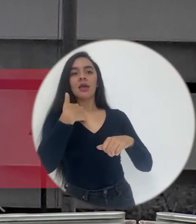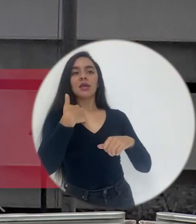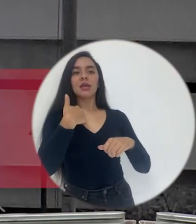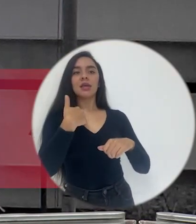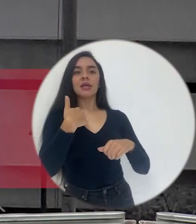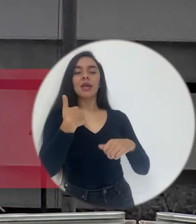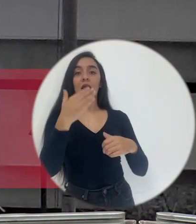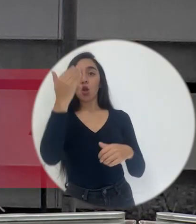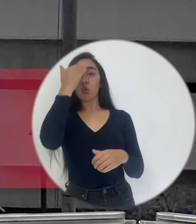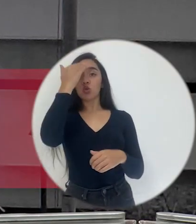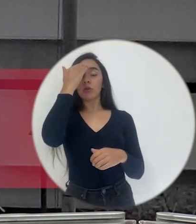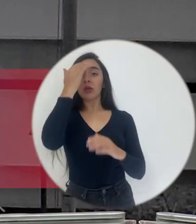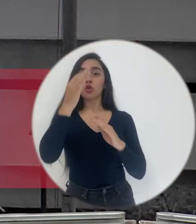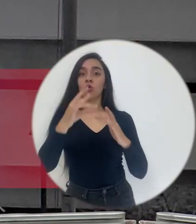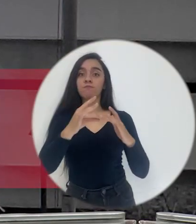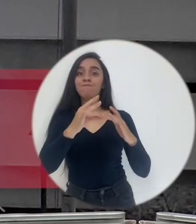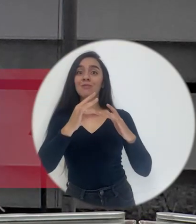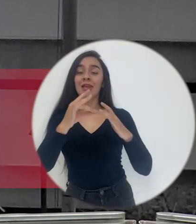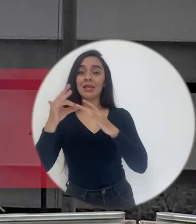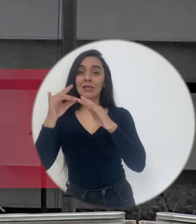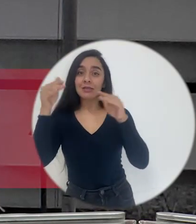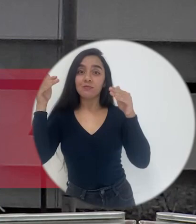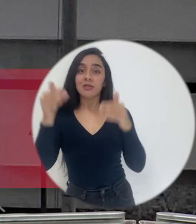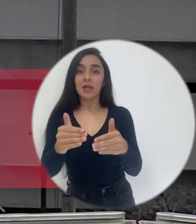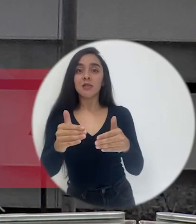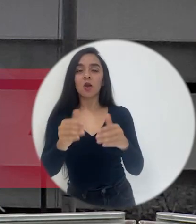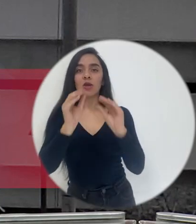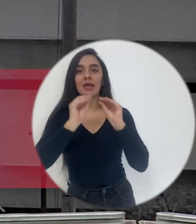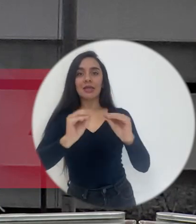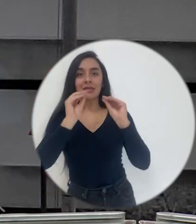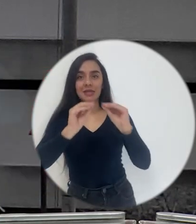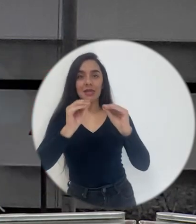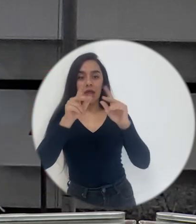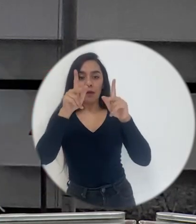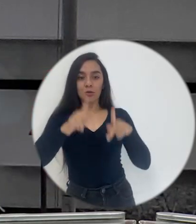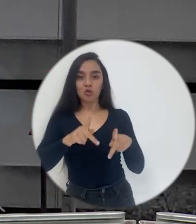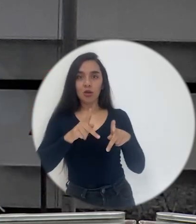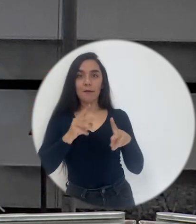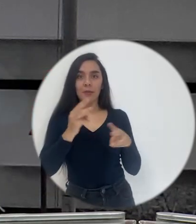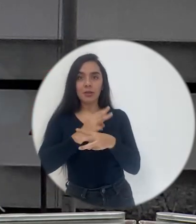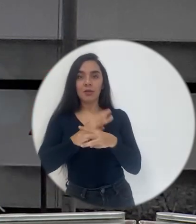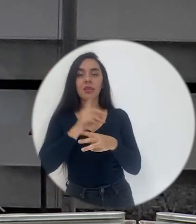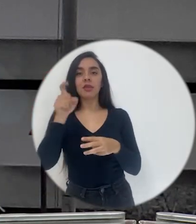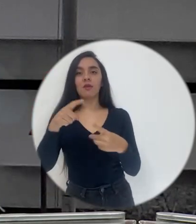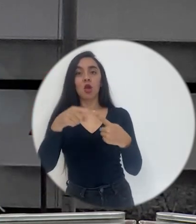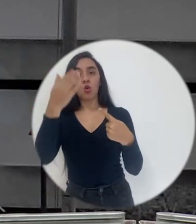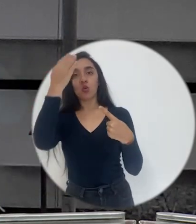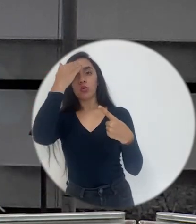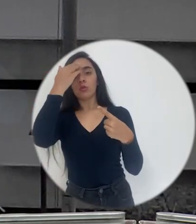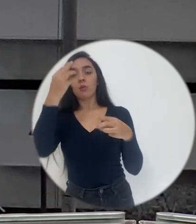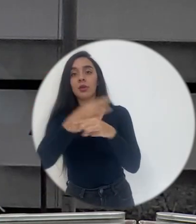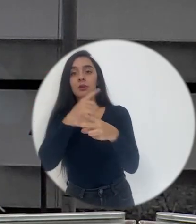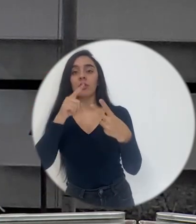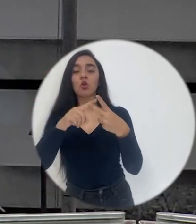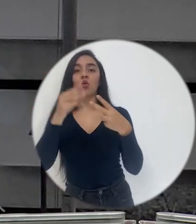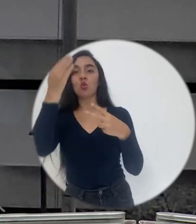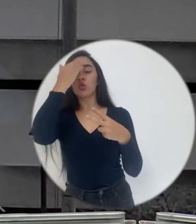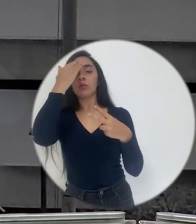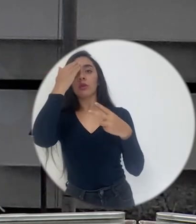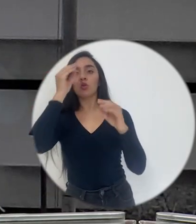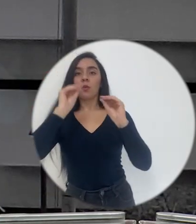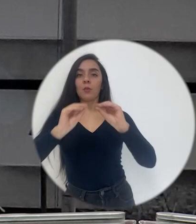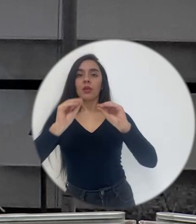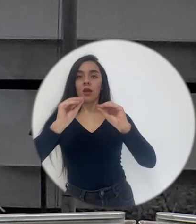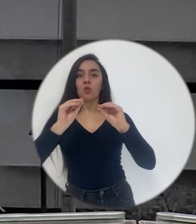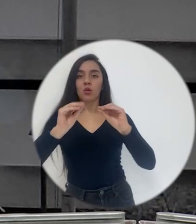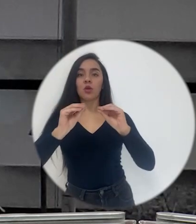que el conocimiento especializado que debe tener una persona que enseña matemáticas incluye conocimiento matemático, conocimiento pedagógico y